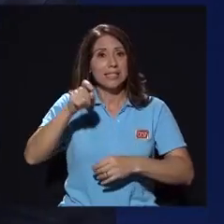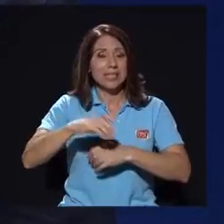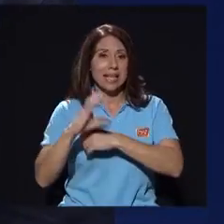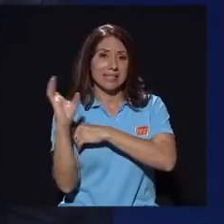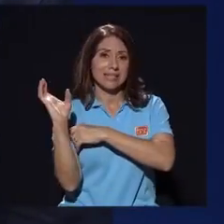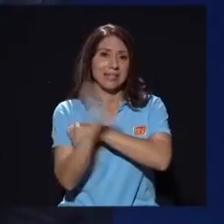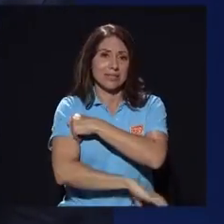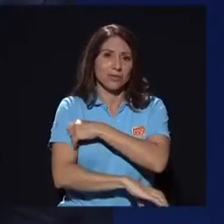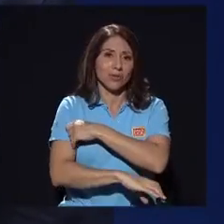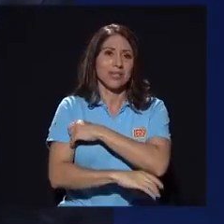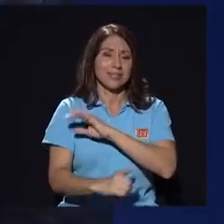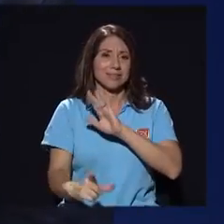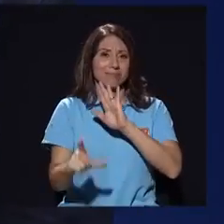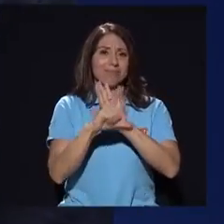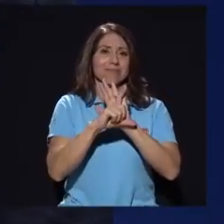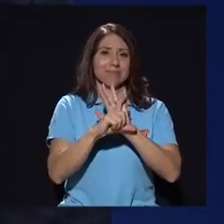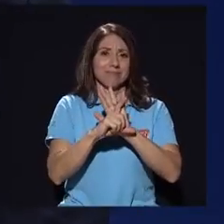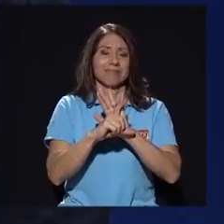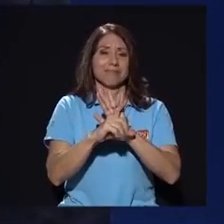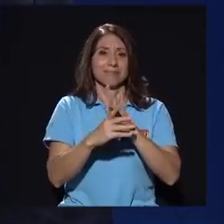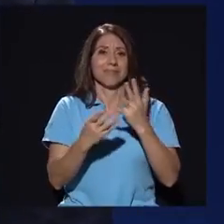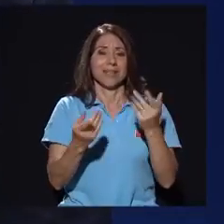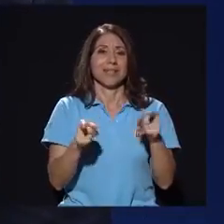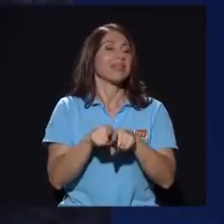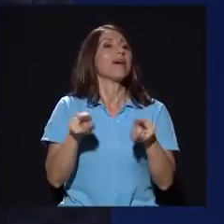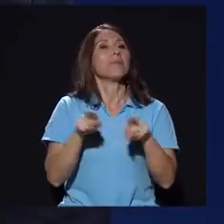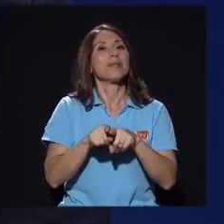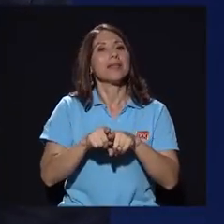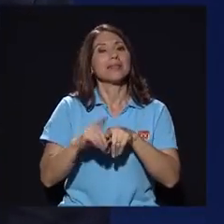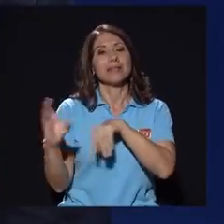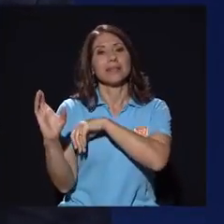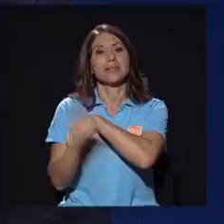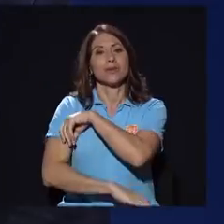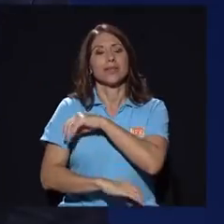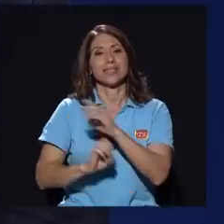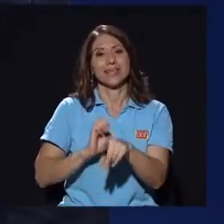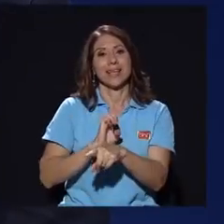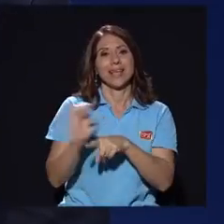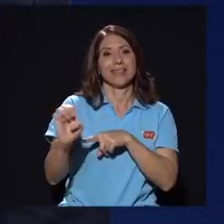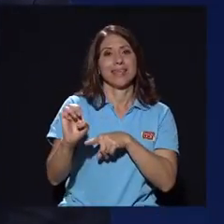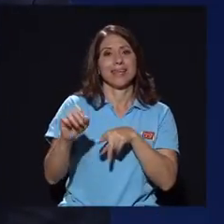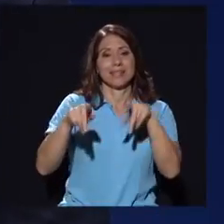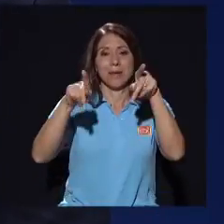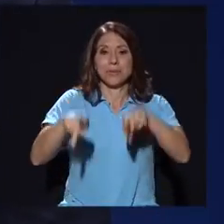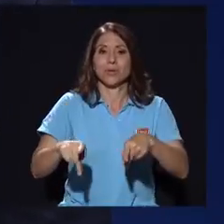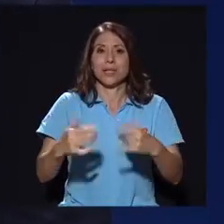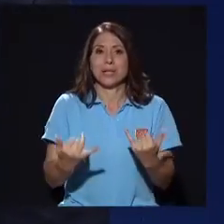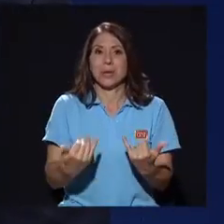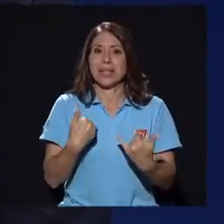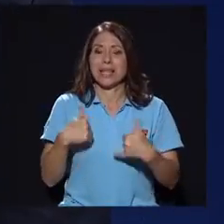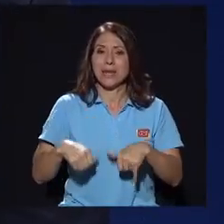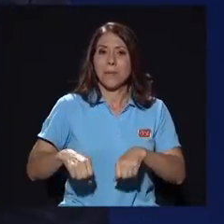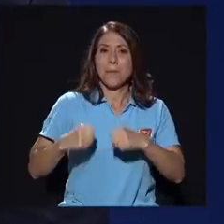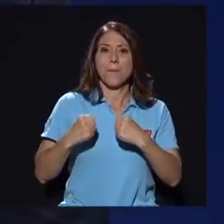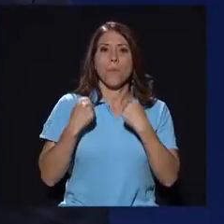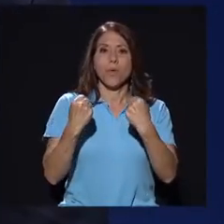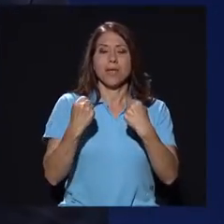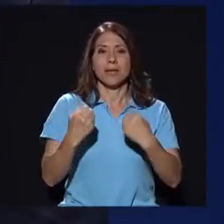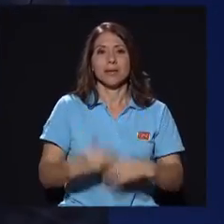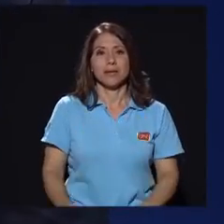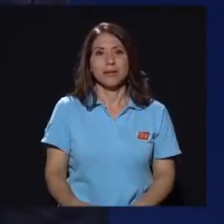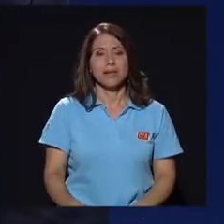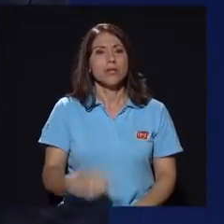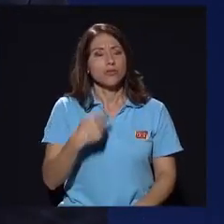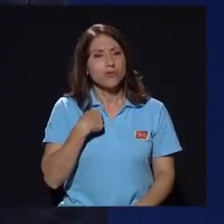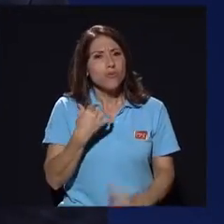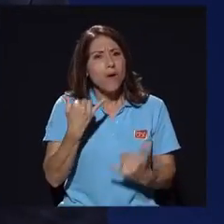sanciones penales en algunos sentidos y en otros sanciones éticas a quienes están en el poder o sea a estas alturas a mi